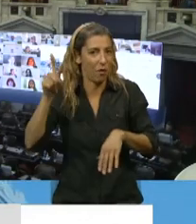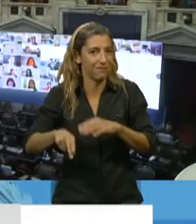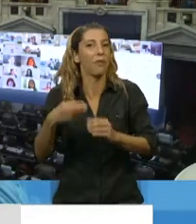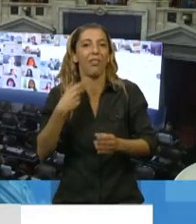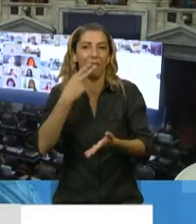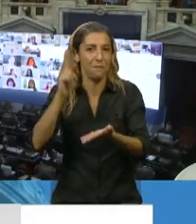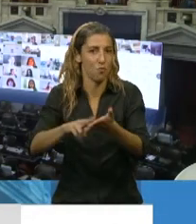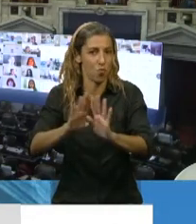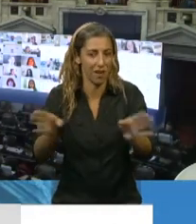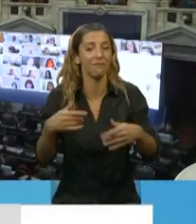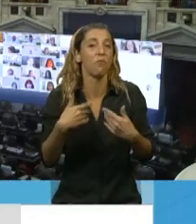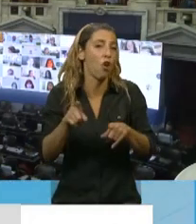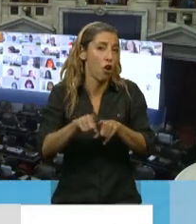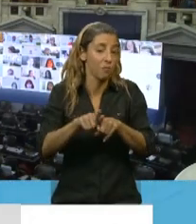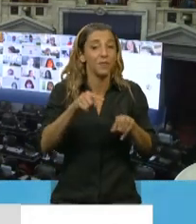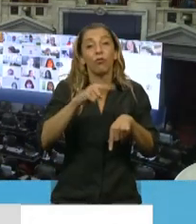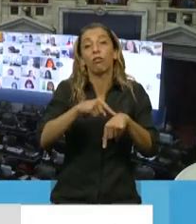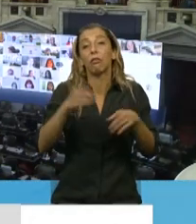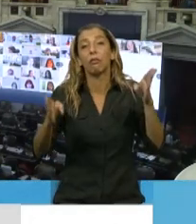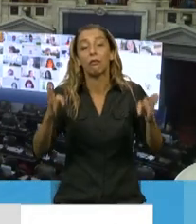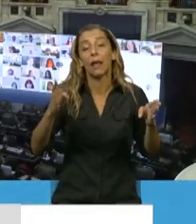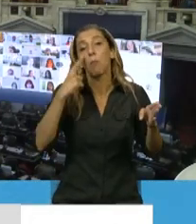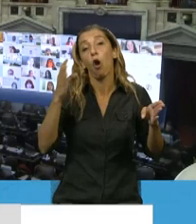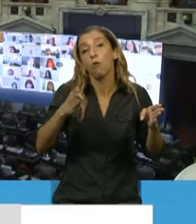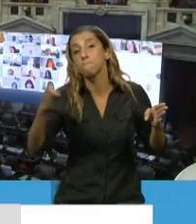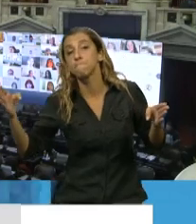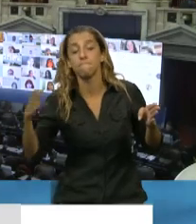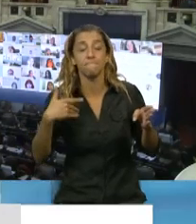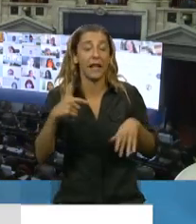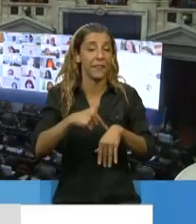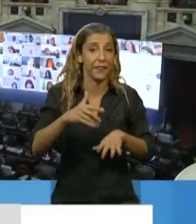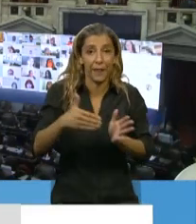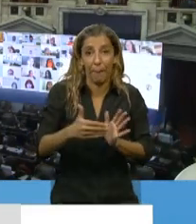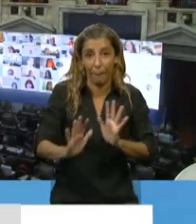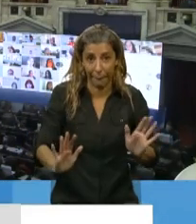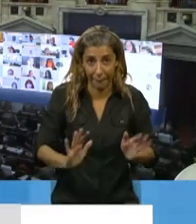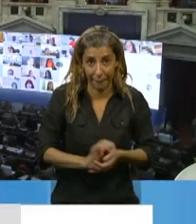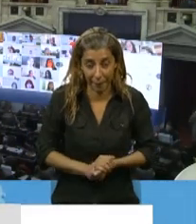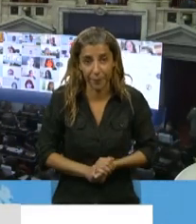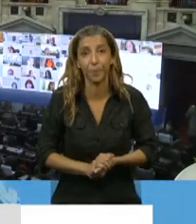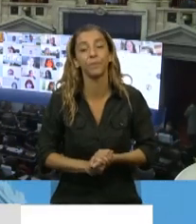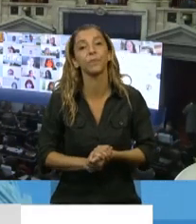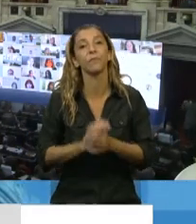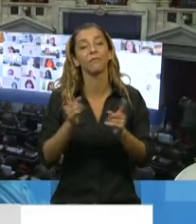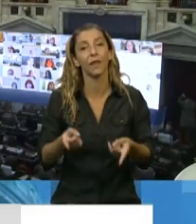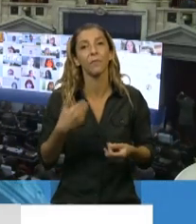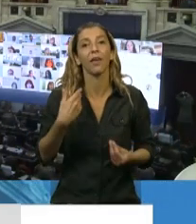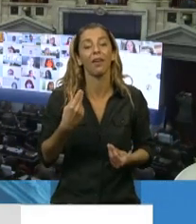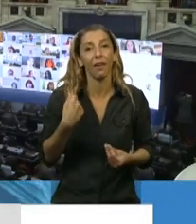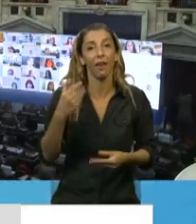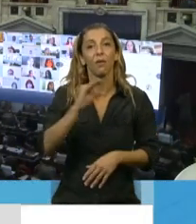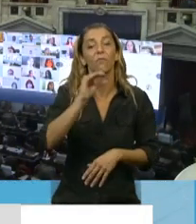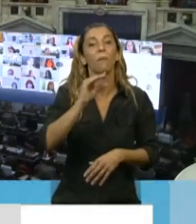cuestión que incluye este proyecto tiene que ver con el establecimiento de una pensión graciable y